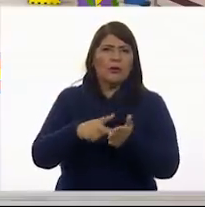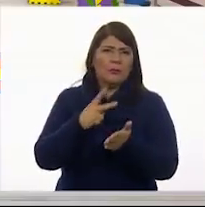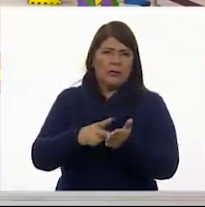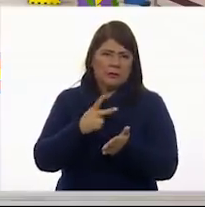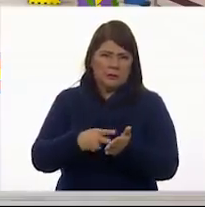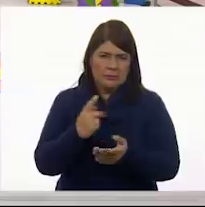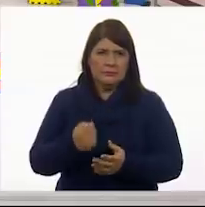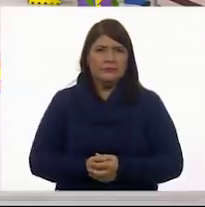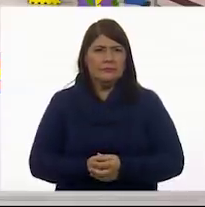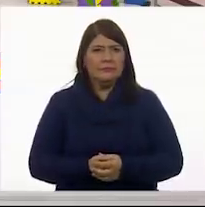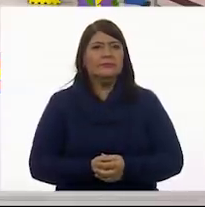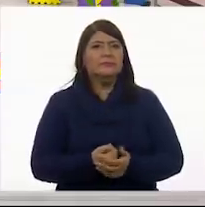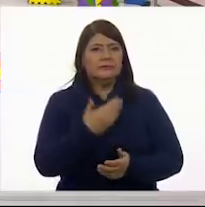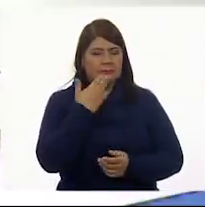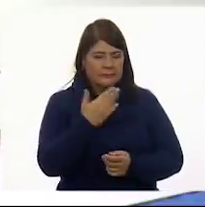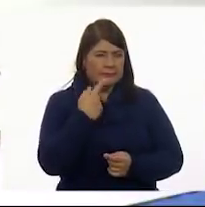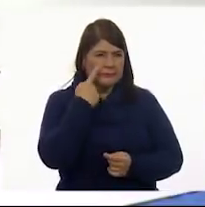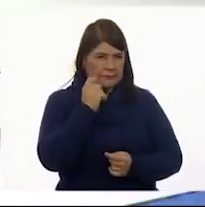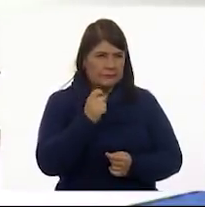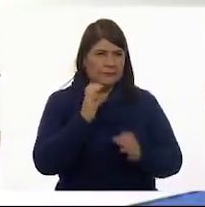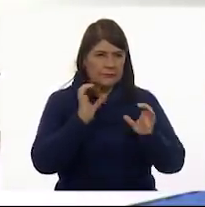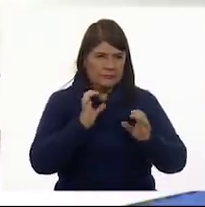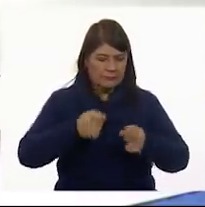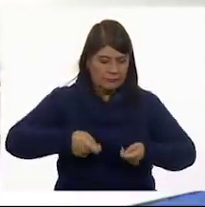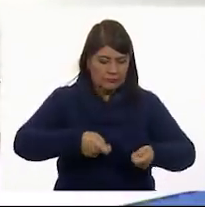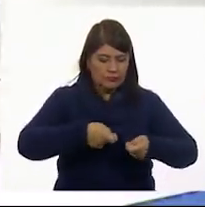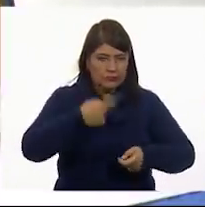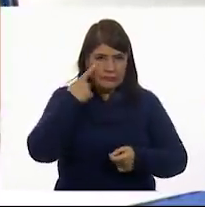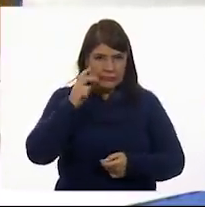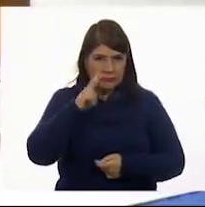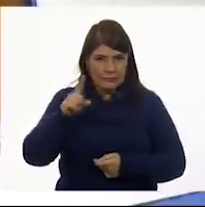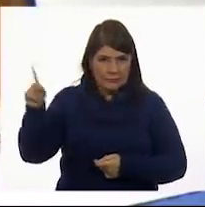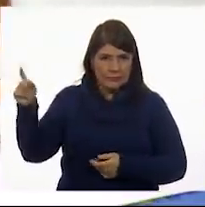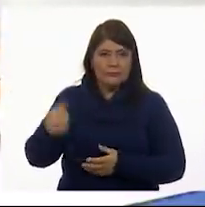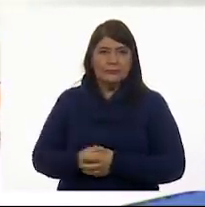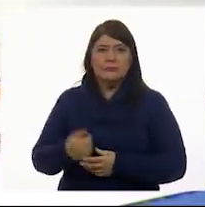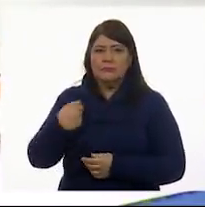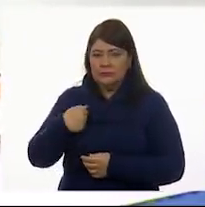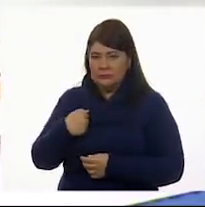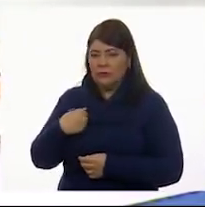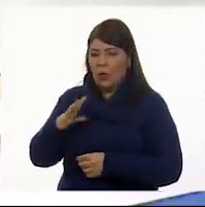Con mucho cuidado vamos a pasar. Ahora le voy a poner la pintura aquí.